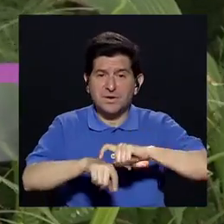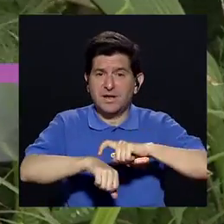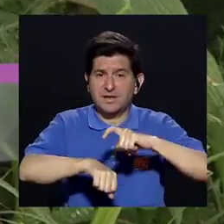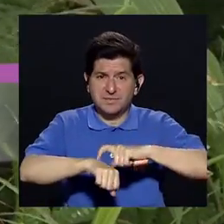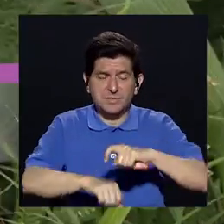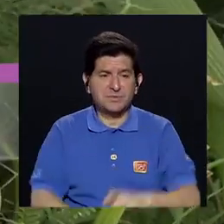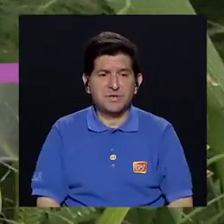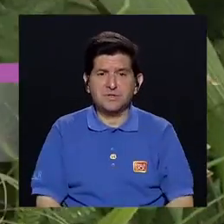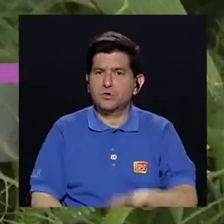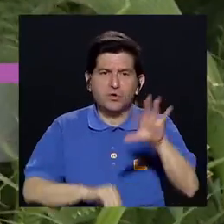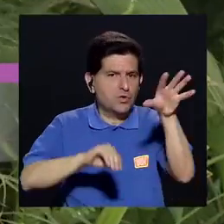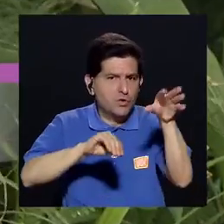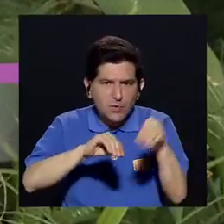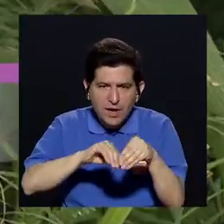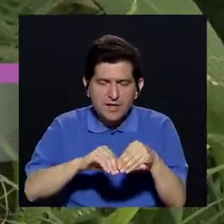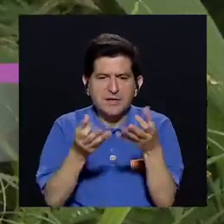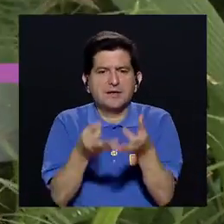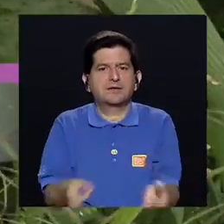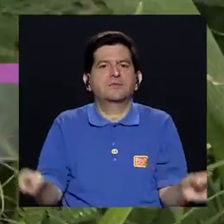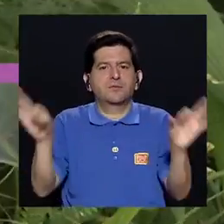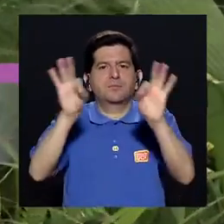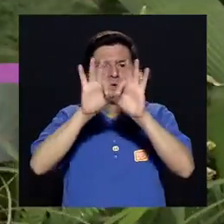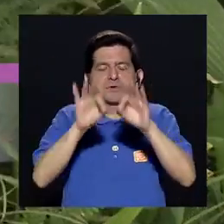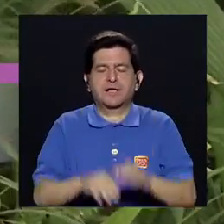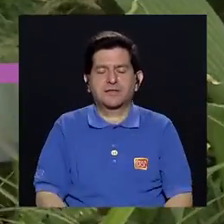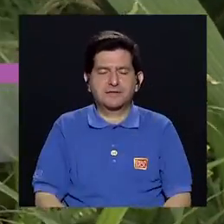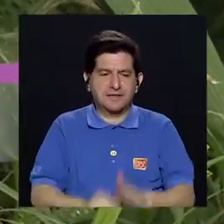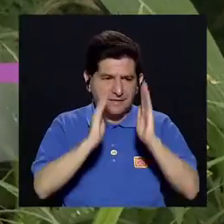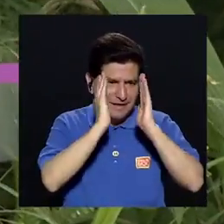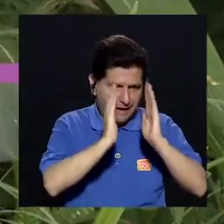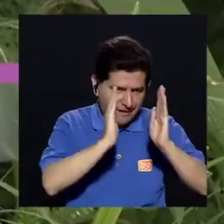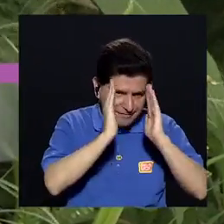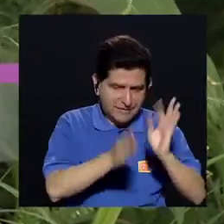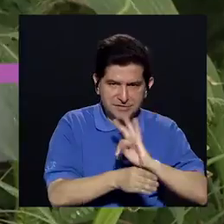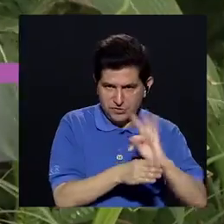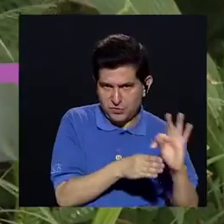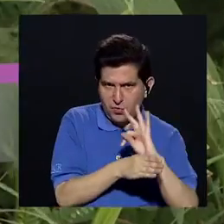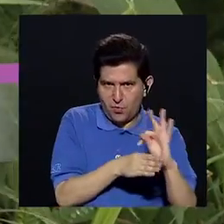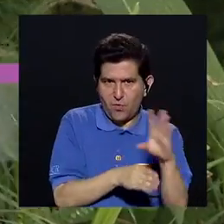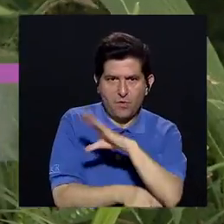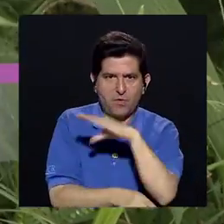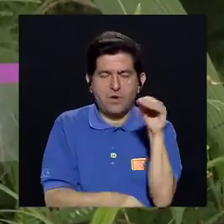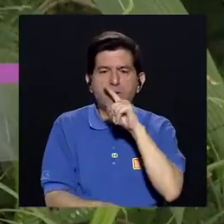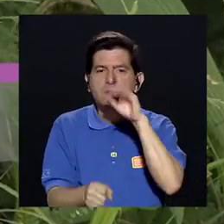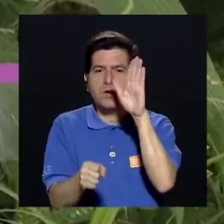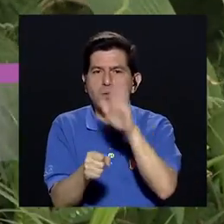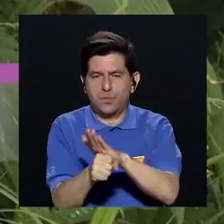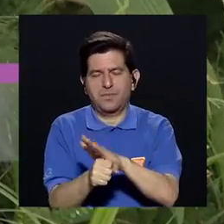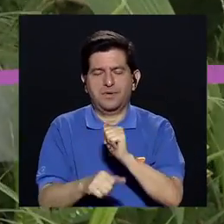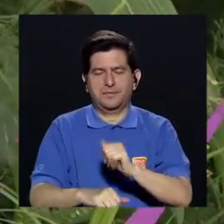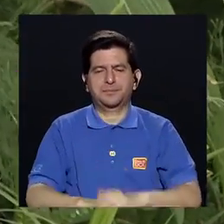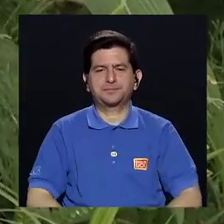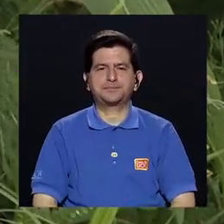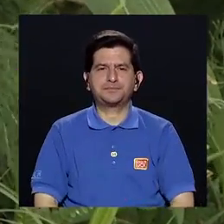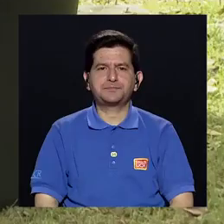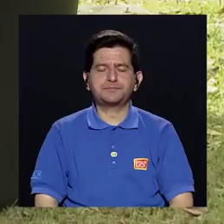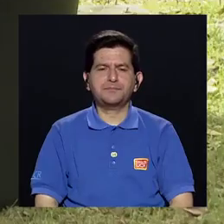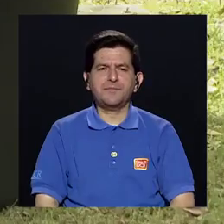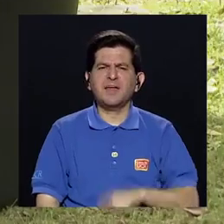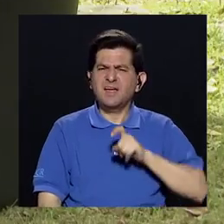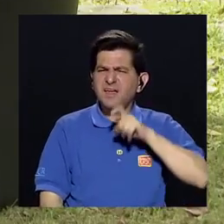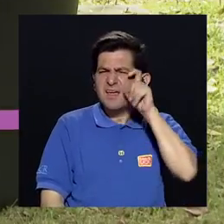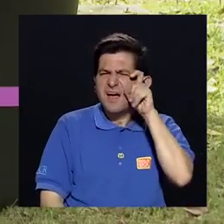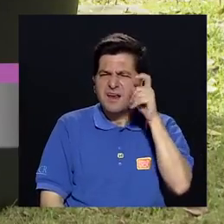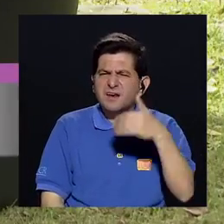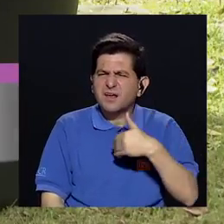incorpore lo importante que sería que lo traten Y además apegarse al tratamiento ¿El sexo